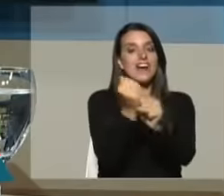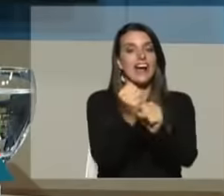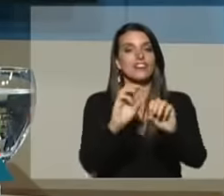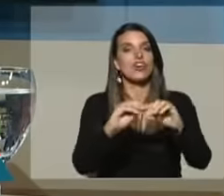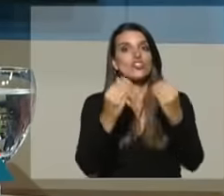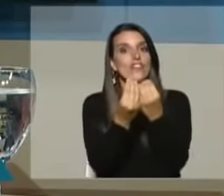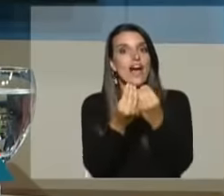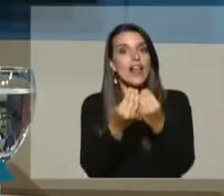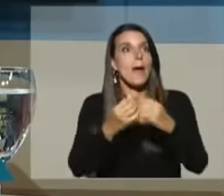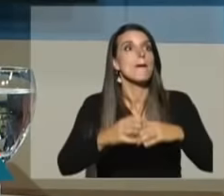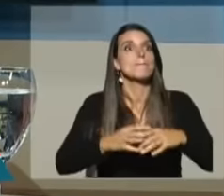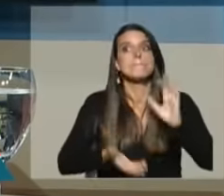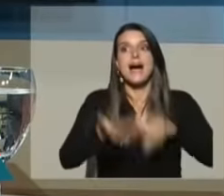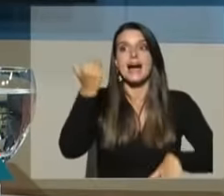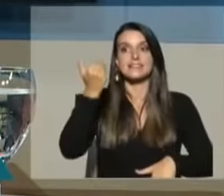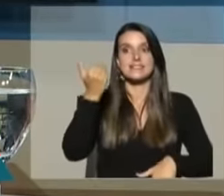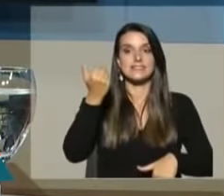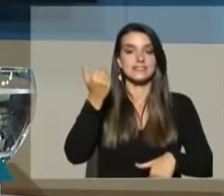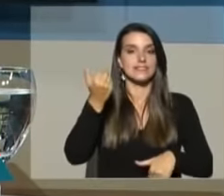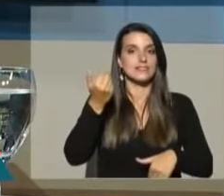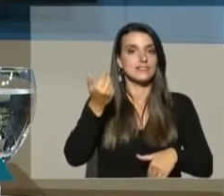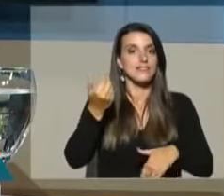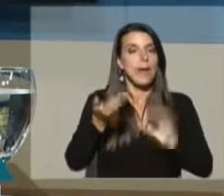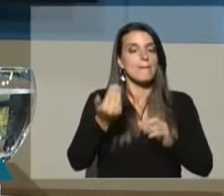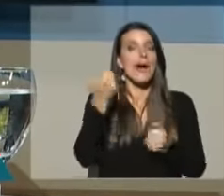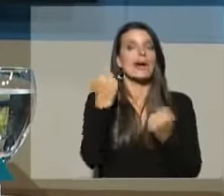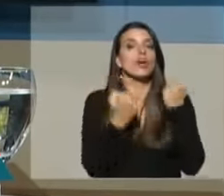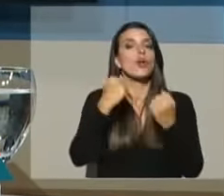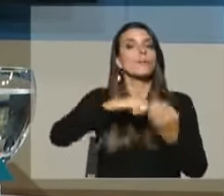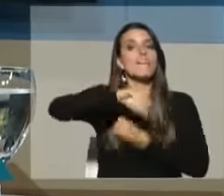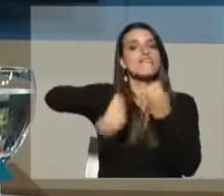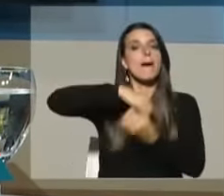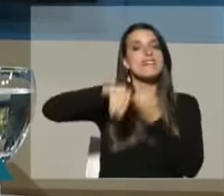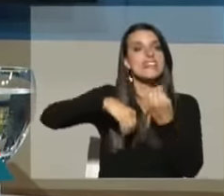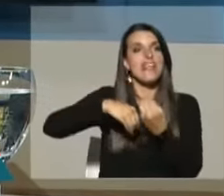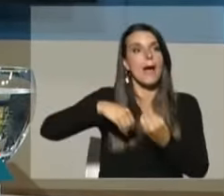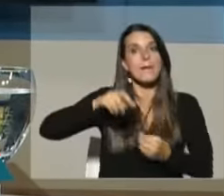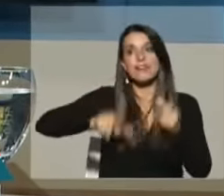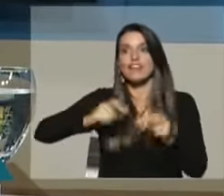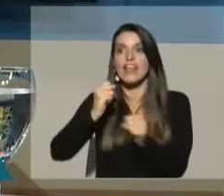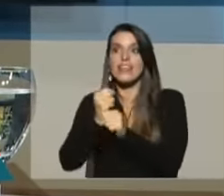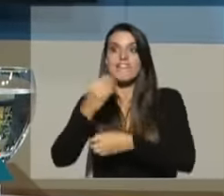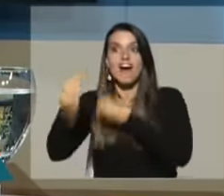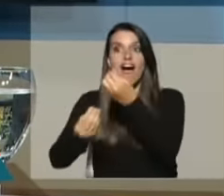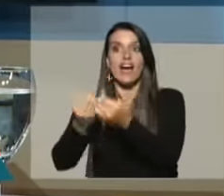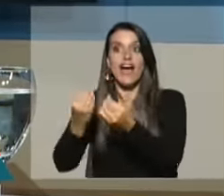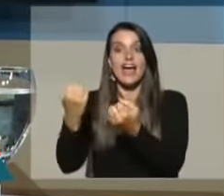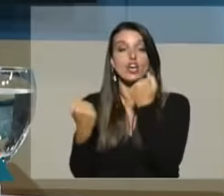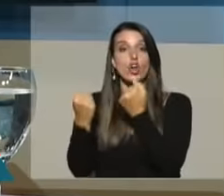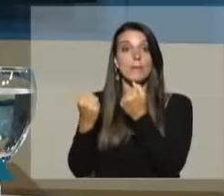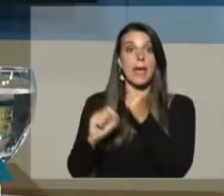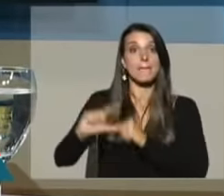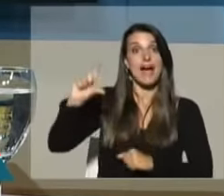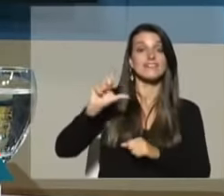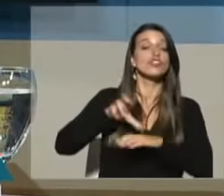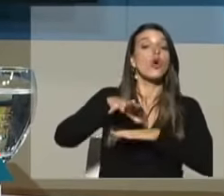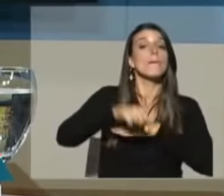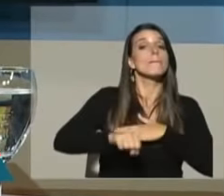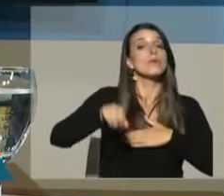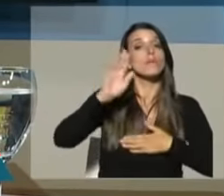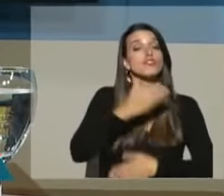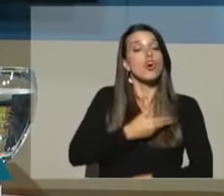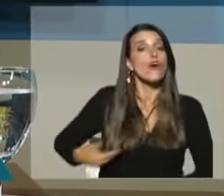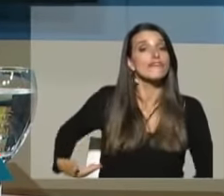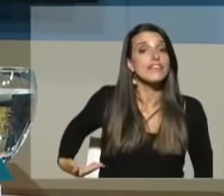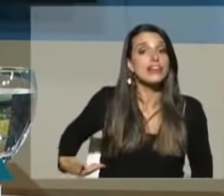creció en valores dentro de lo que es la economía familiar. Y en ese sentido lo que tenemos que saludar, porque ese fue un compromiso que el gobierno